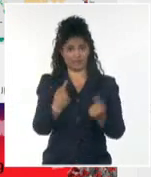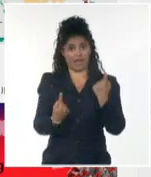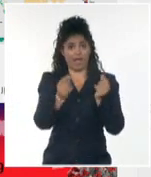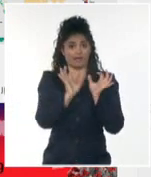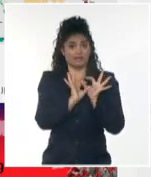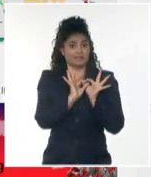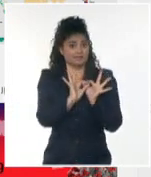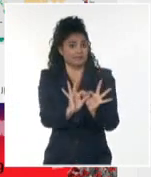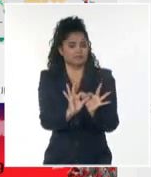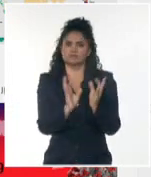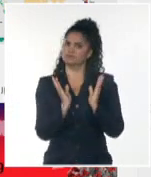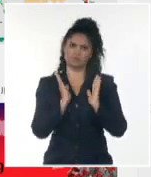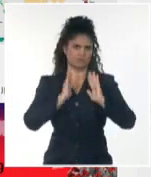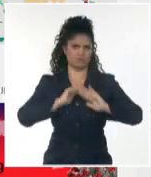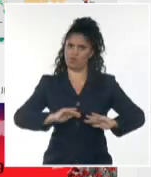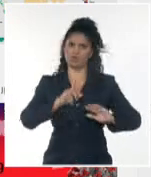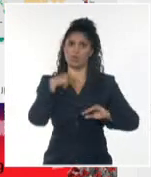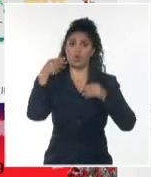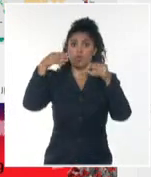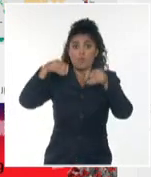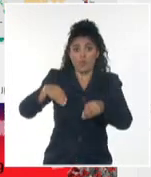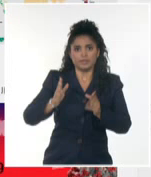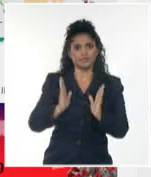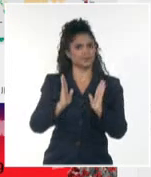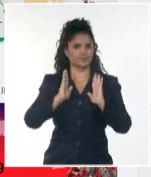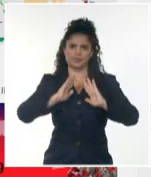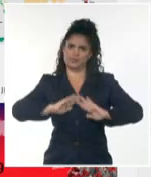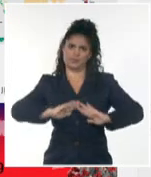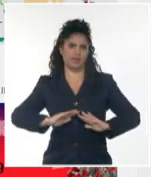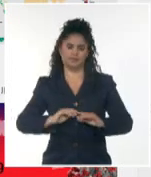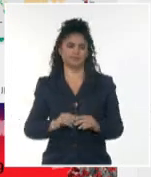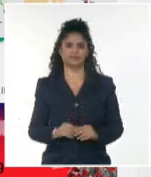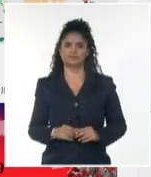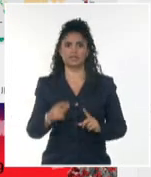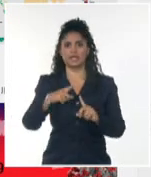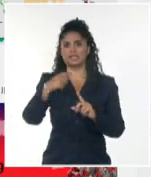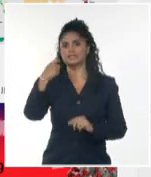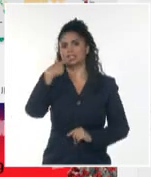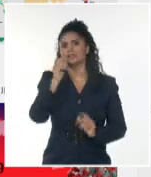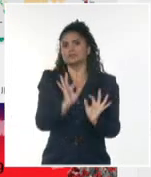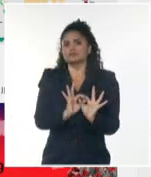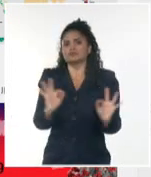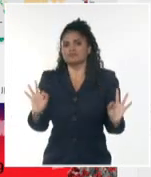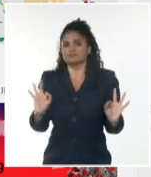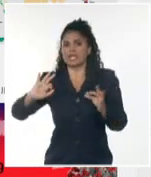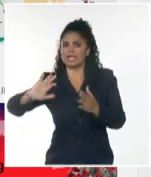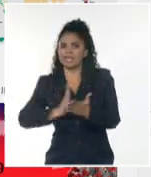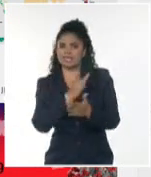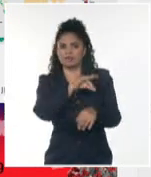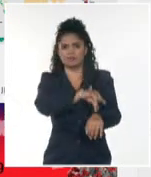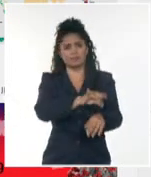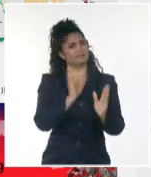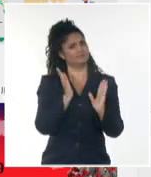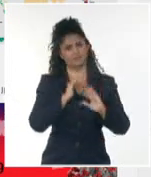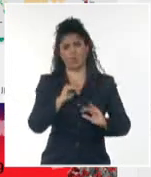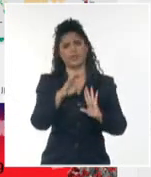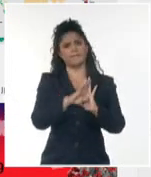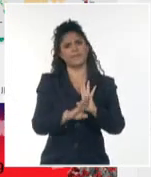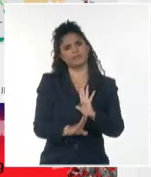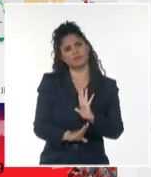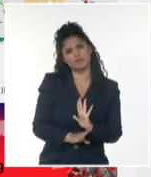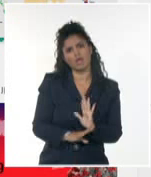críticos ni fallecidos tampoco y no existe un tratamiento específico, solo medidas generales para aliviar los síntomas.